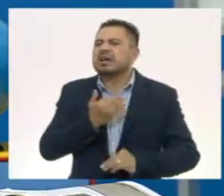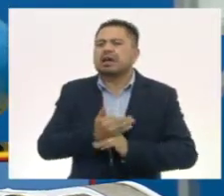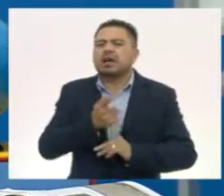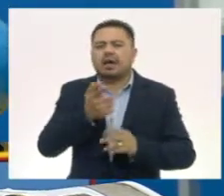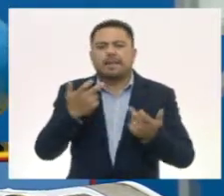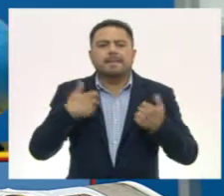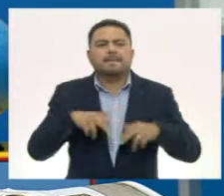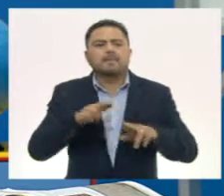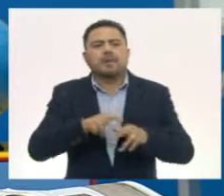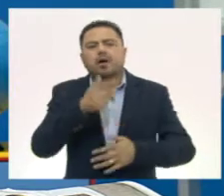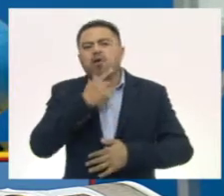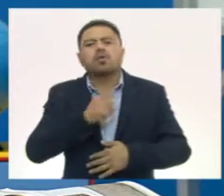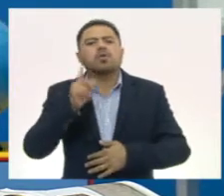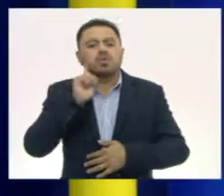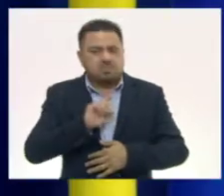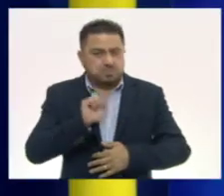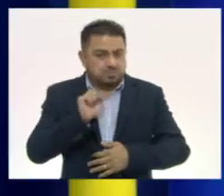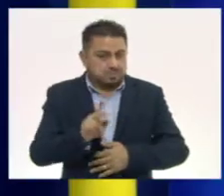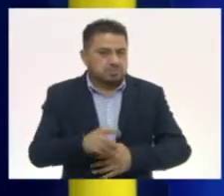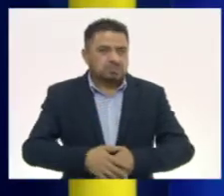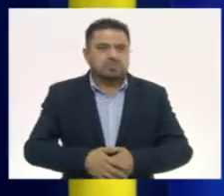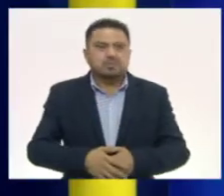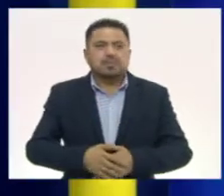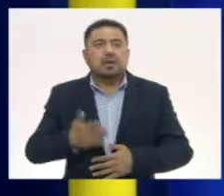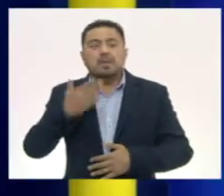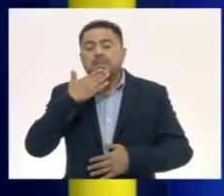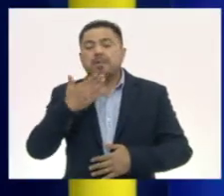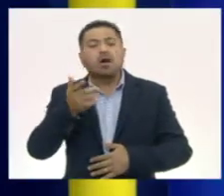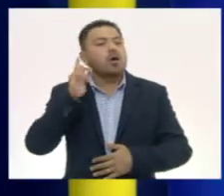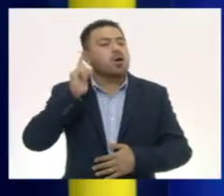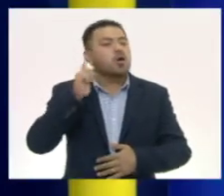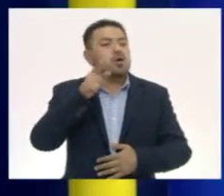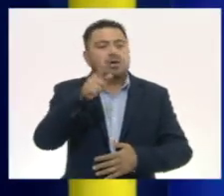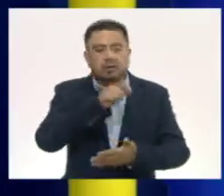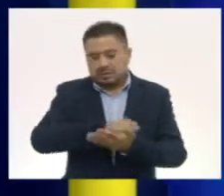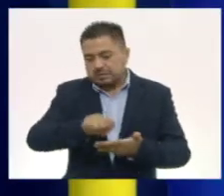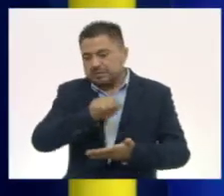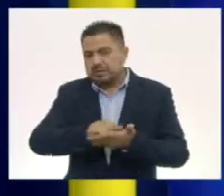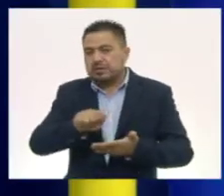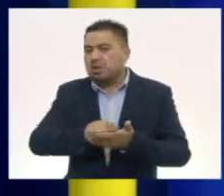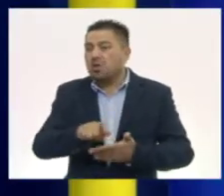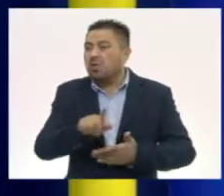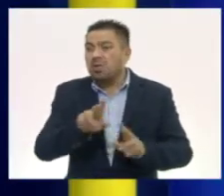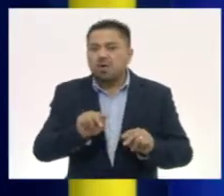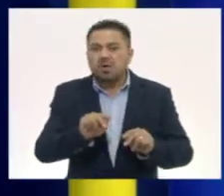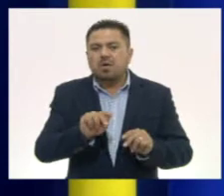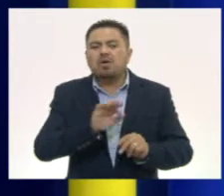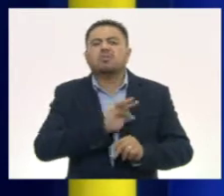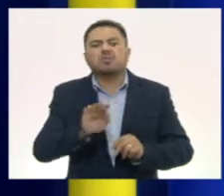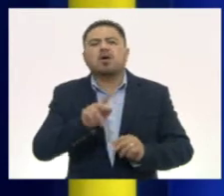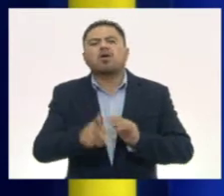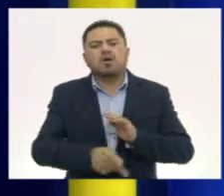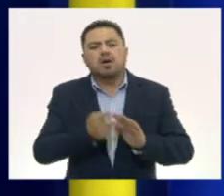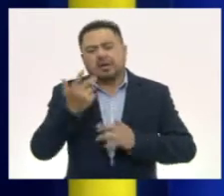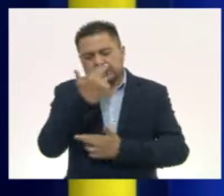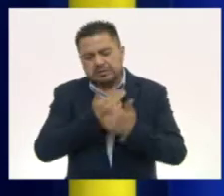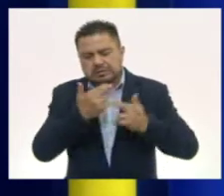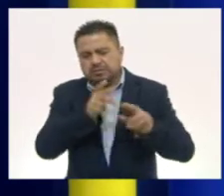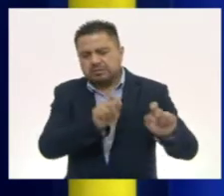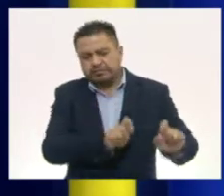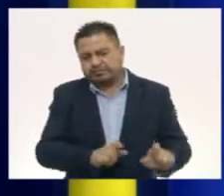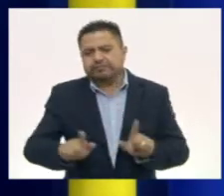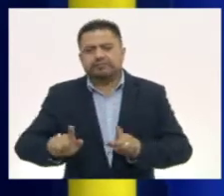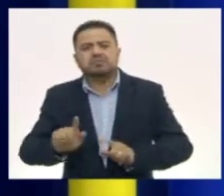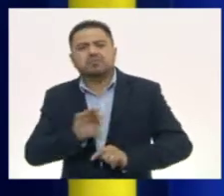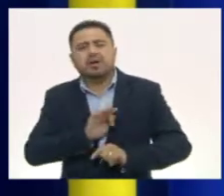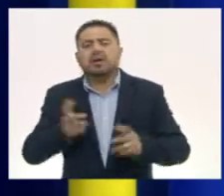maestro o a tu maestra? Muy bien. Espero las hayan anotado y si no, eventualmente podrán volver a revisar este contenido.